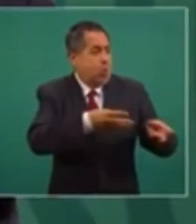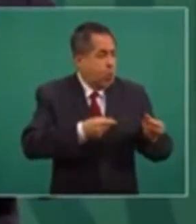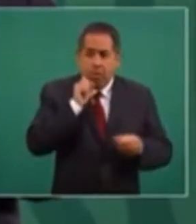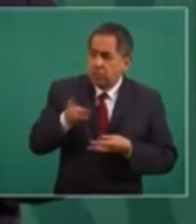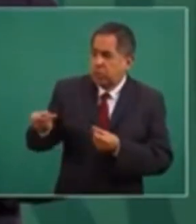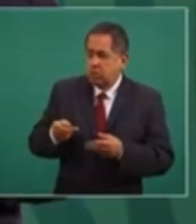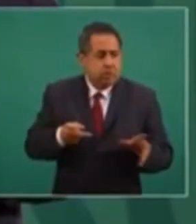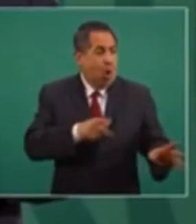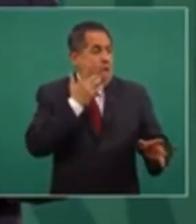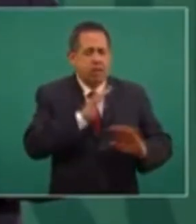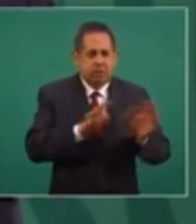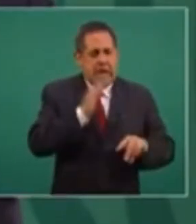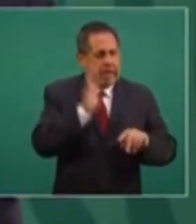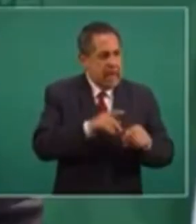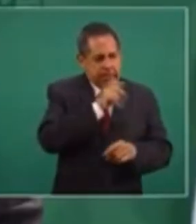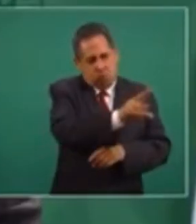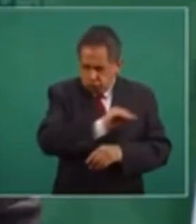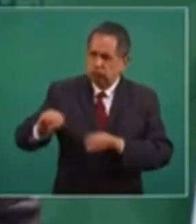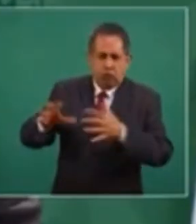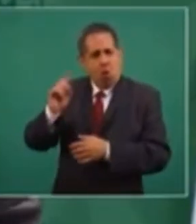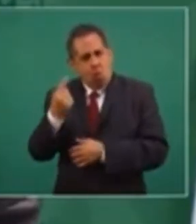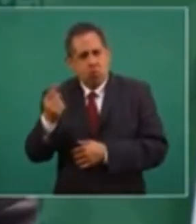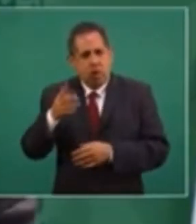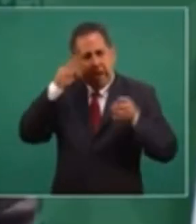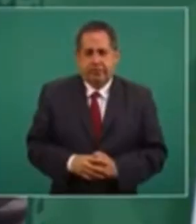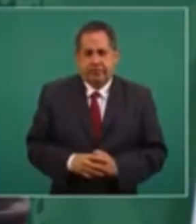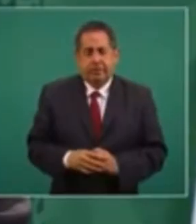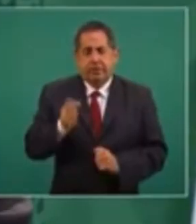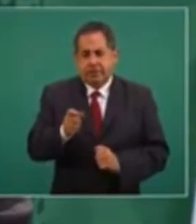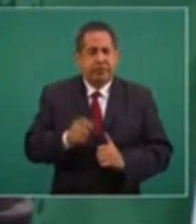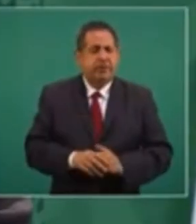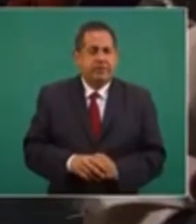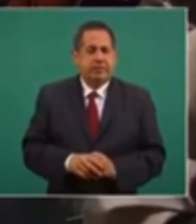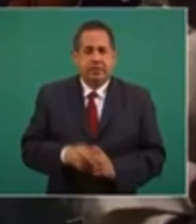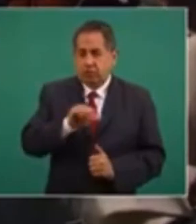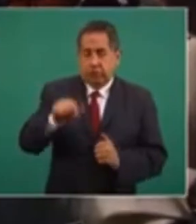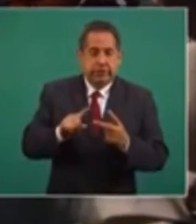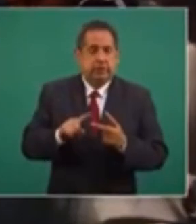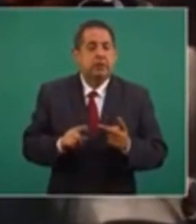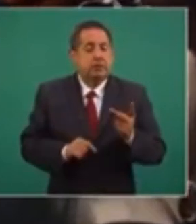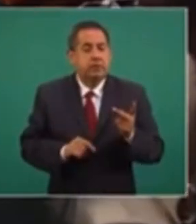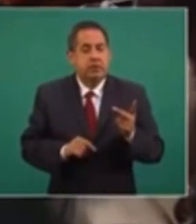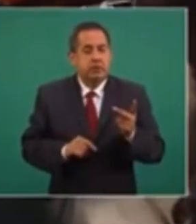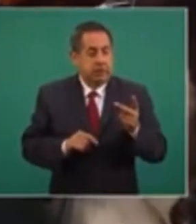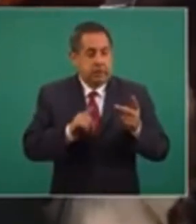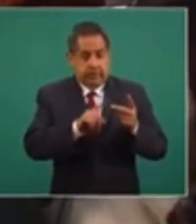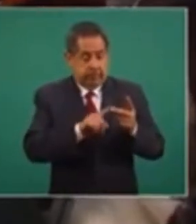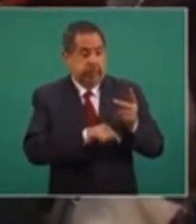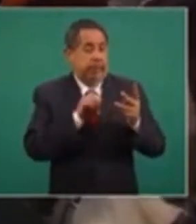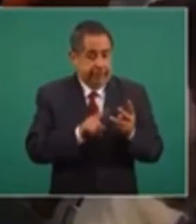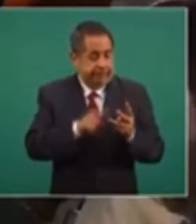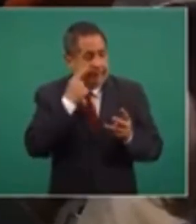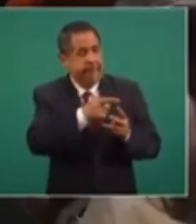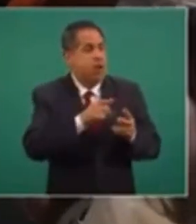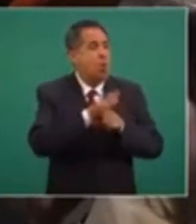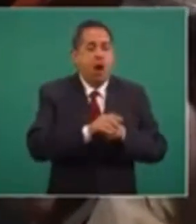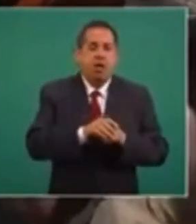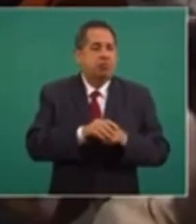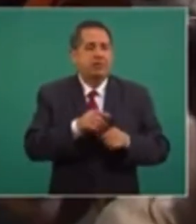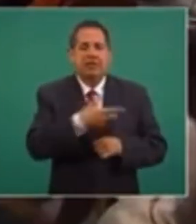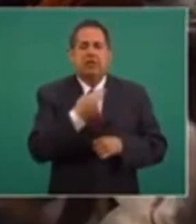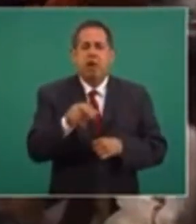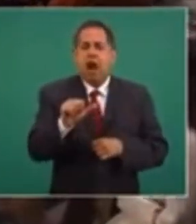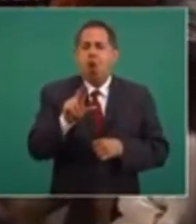superfluos, para centrarnos en lo fundamental, en básico? Y luego ya vemos organismos autónomos